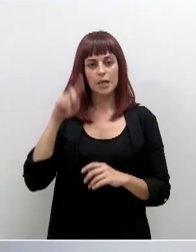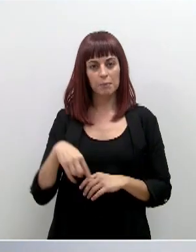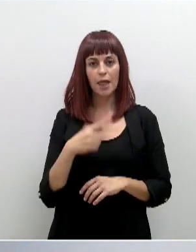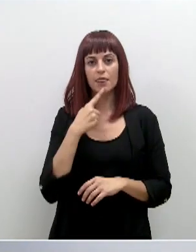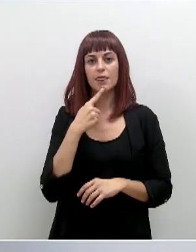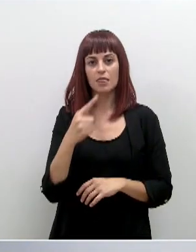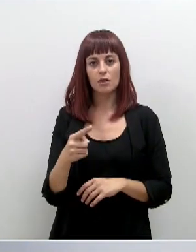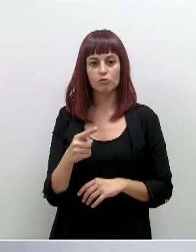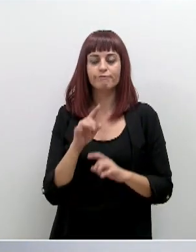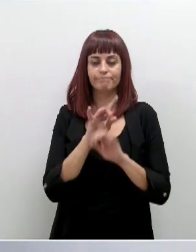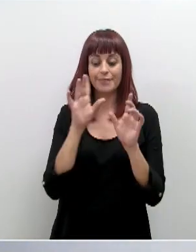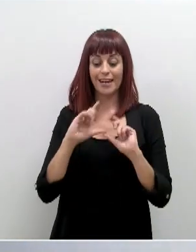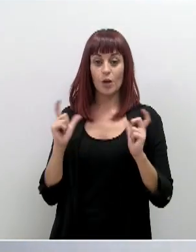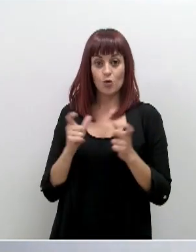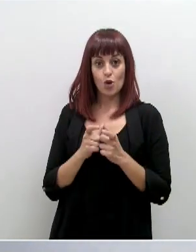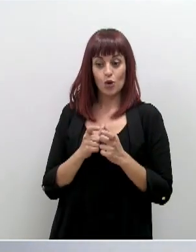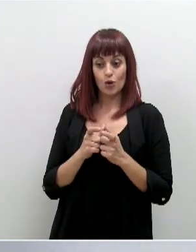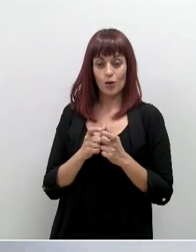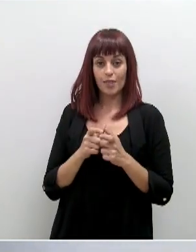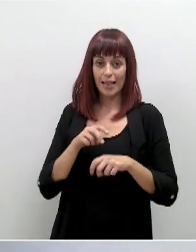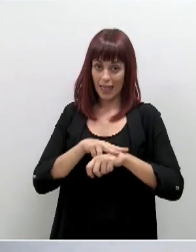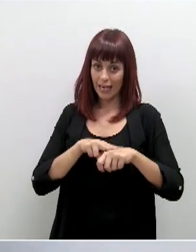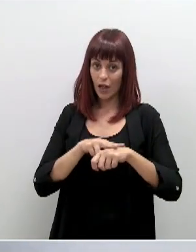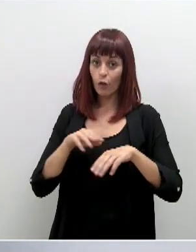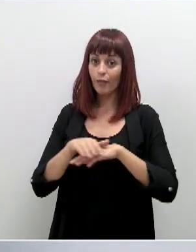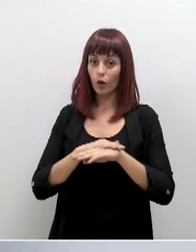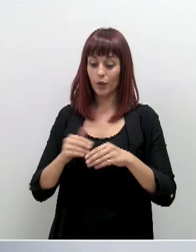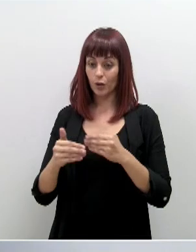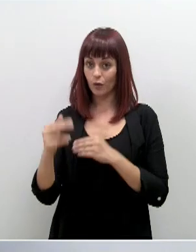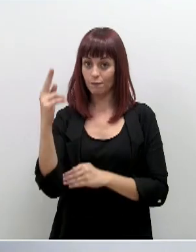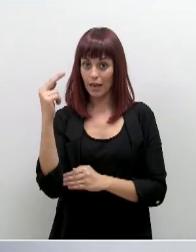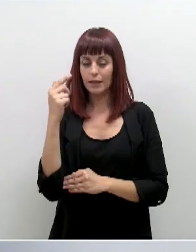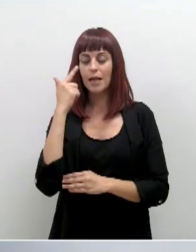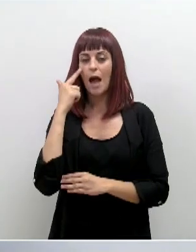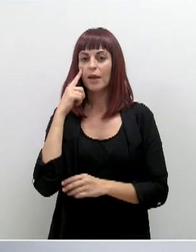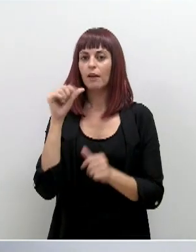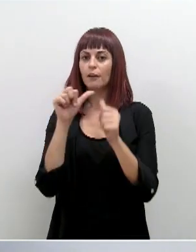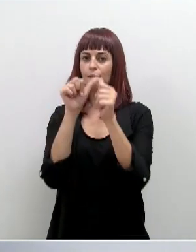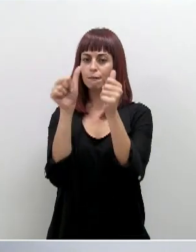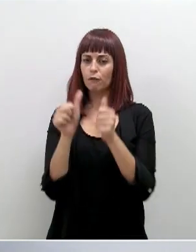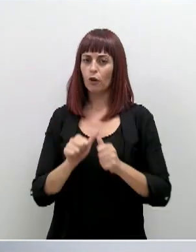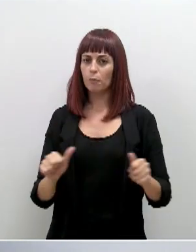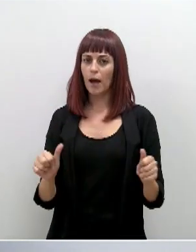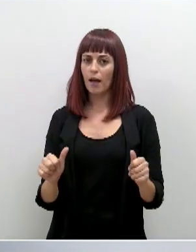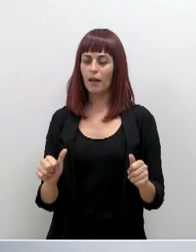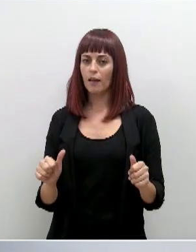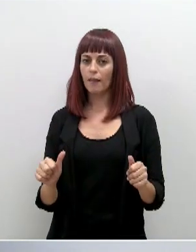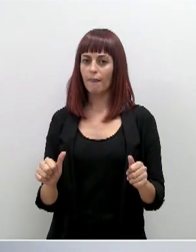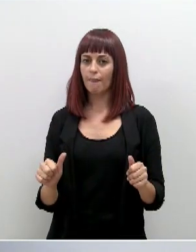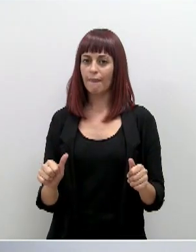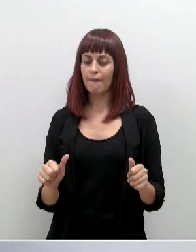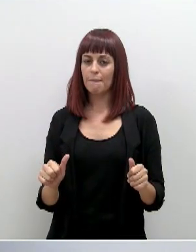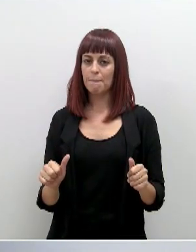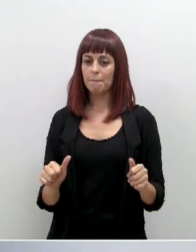que, por supuesto, en esa reunión con delegación del Gobierno, lo que vamos a ver es la mejor manera de poder llevar a efecto esta